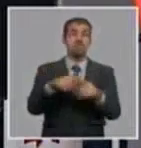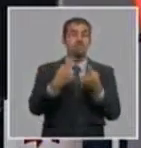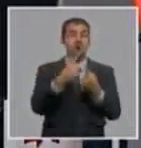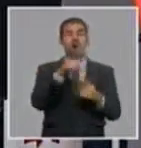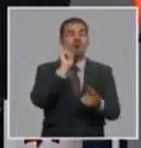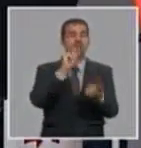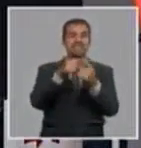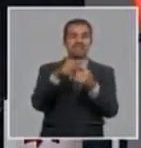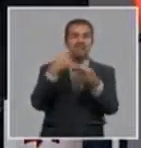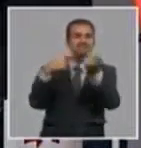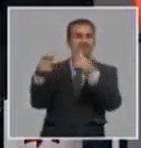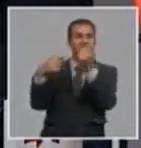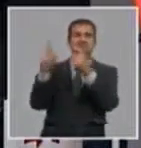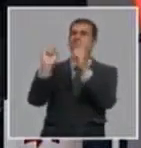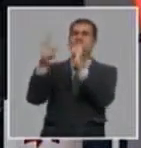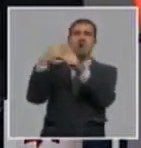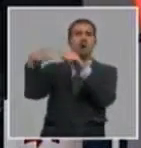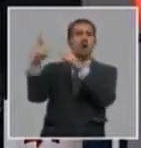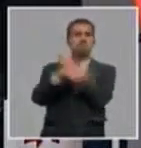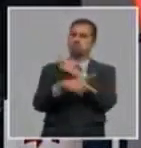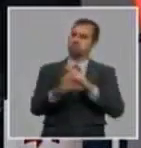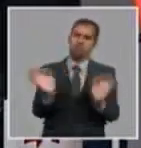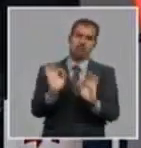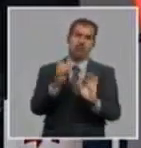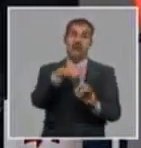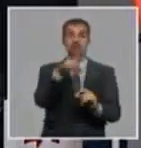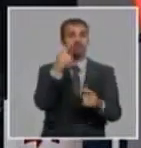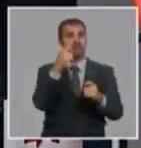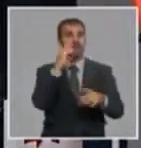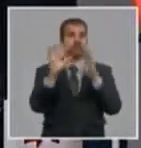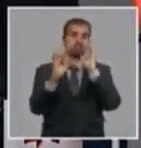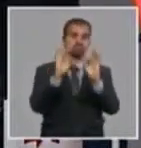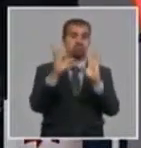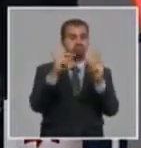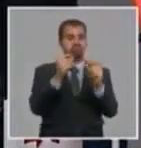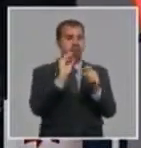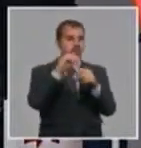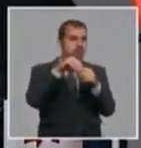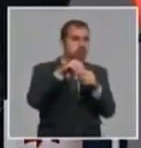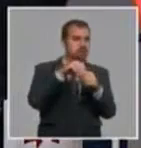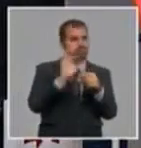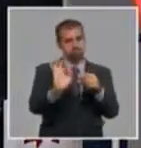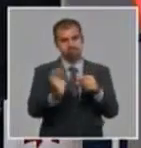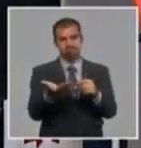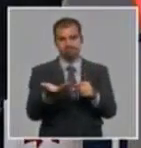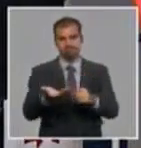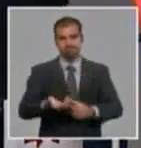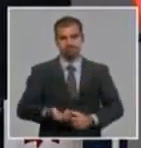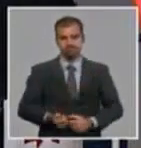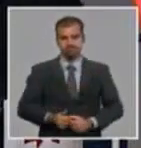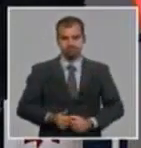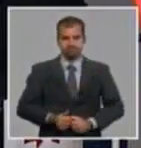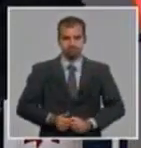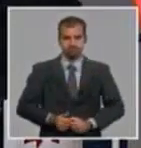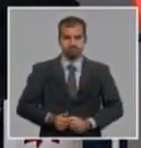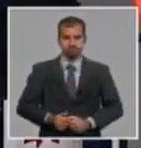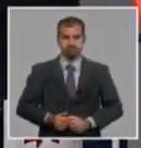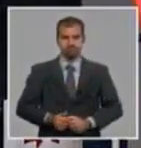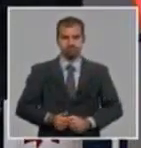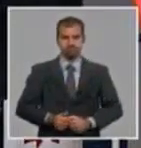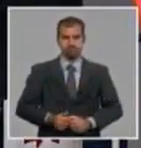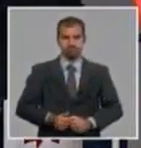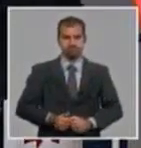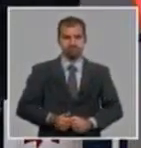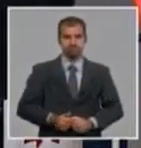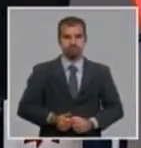destinados a ese mercado. Además, hay que a veces proteger el resultado, proteger el conocimiento, las patentes, Protegerla, es por secreto industrial.